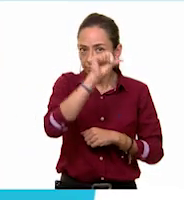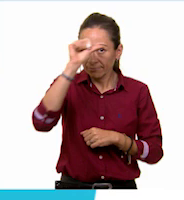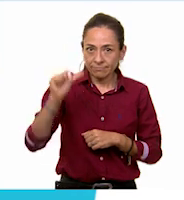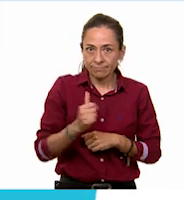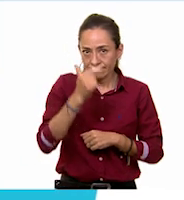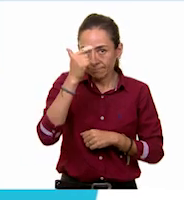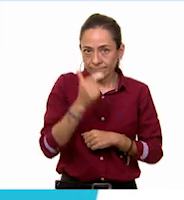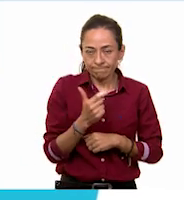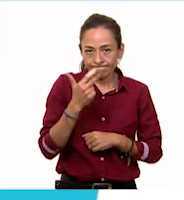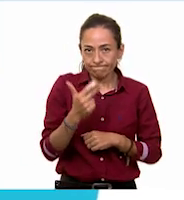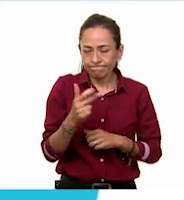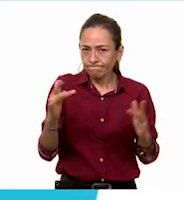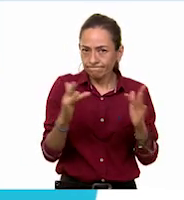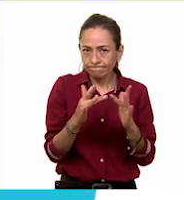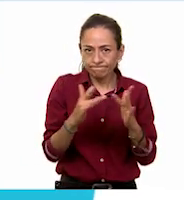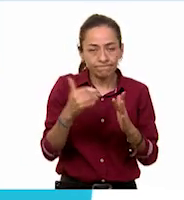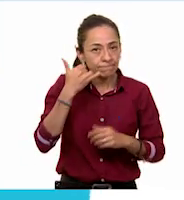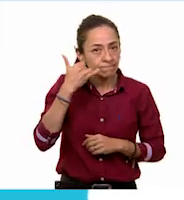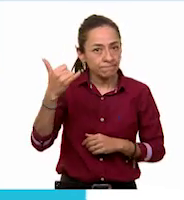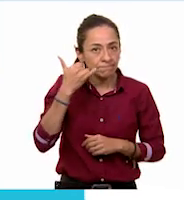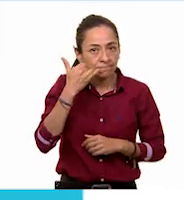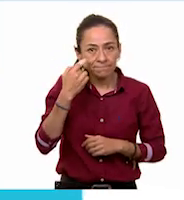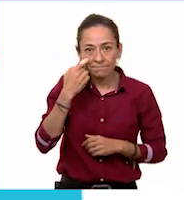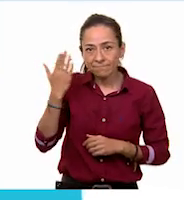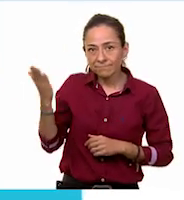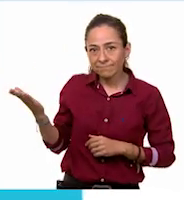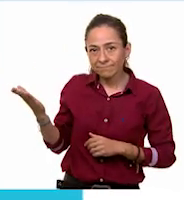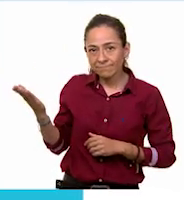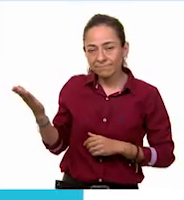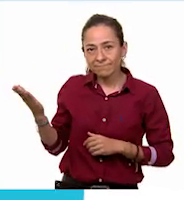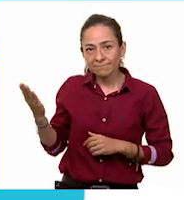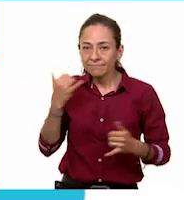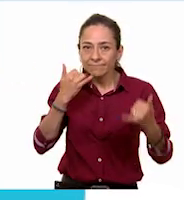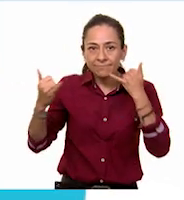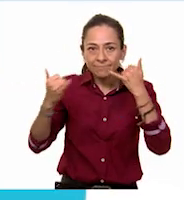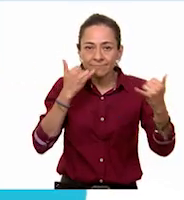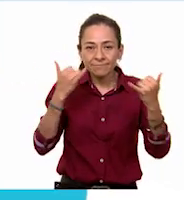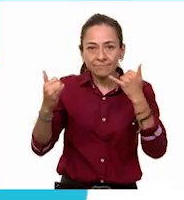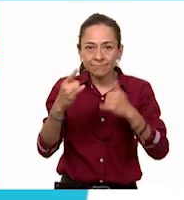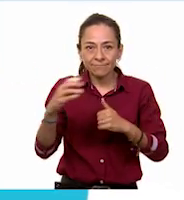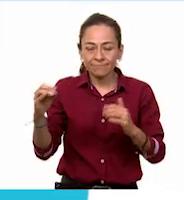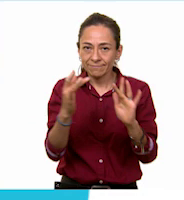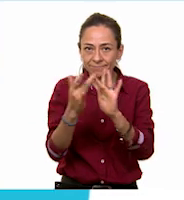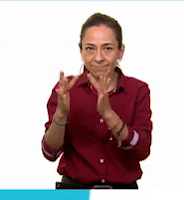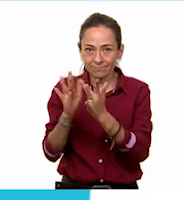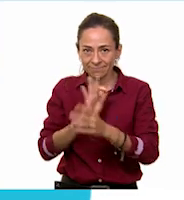5541-720413 con 100 líneas.